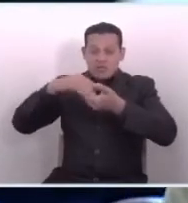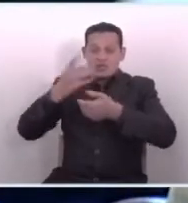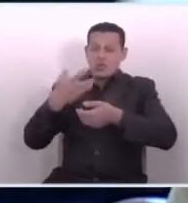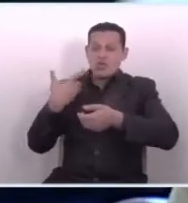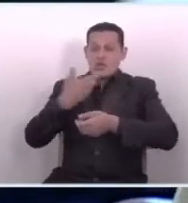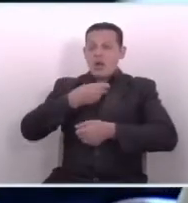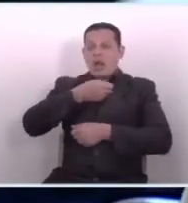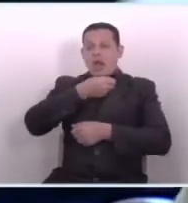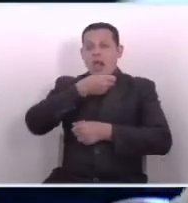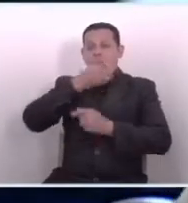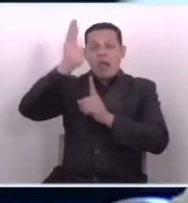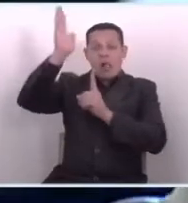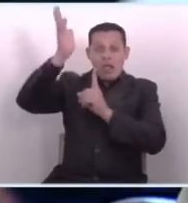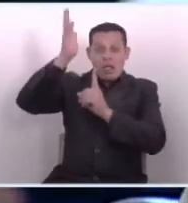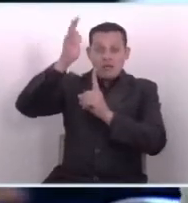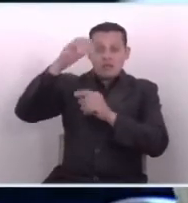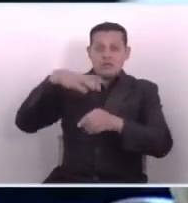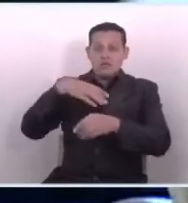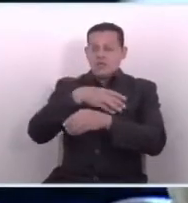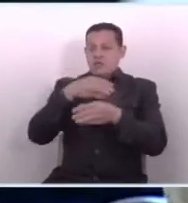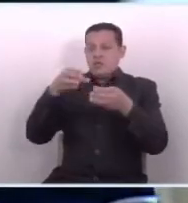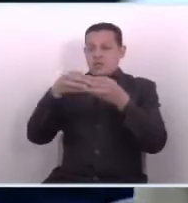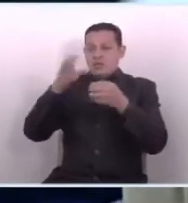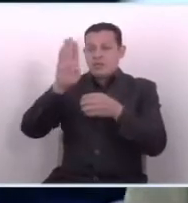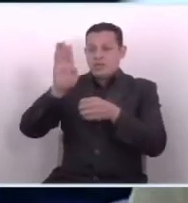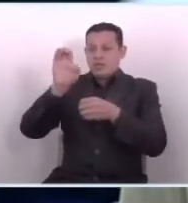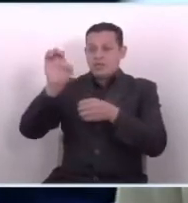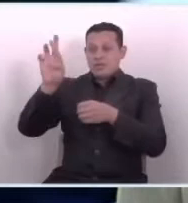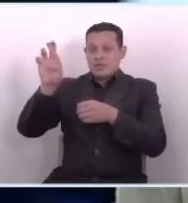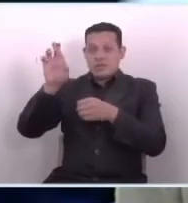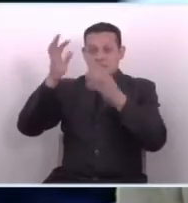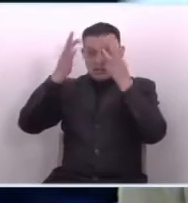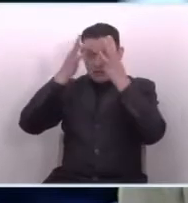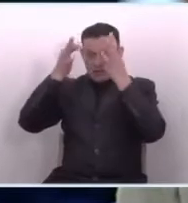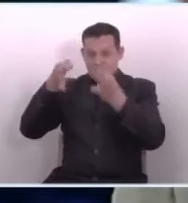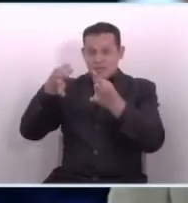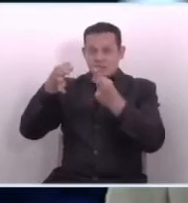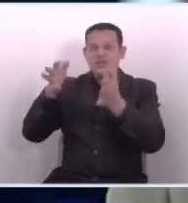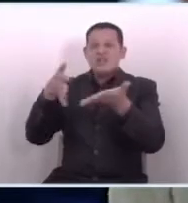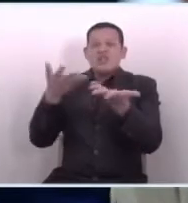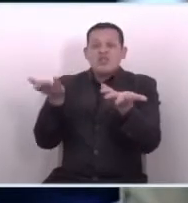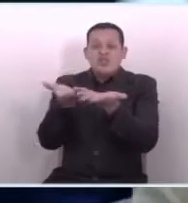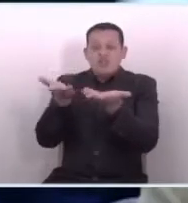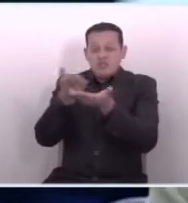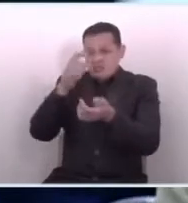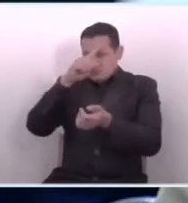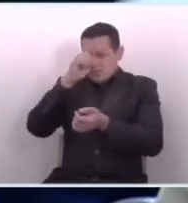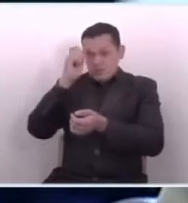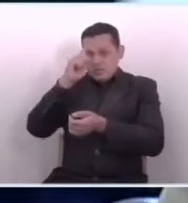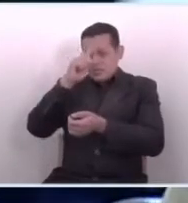que va a ser el consejo del Banco Central que va a determinar la dinámica de operación.